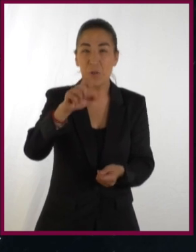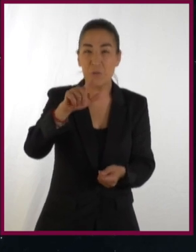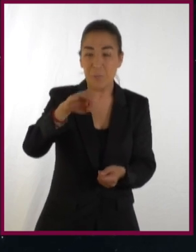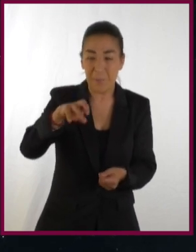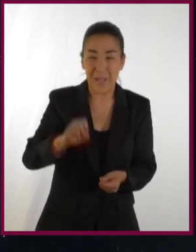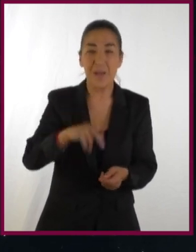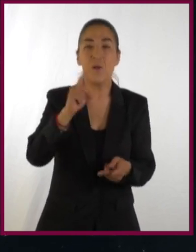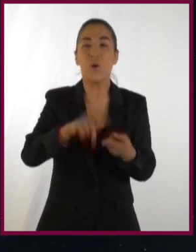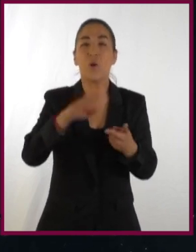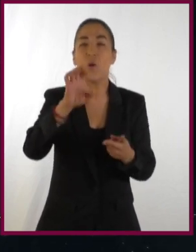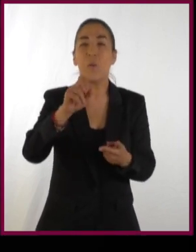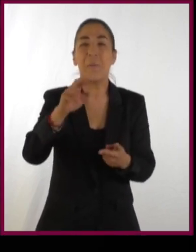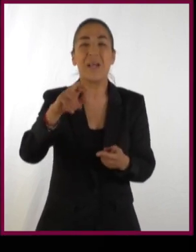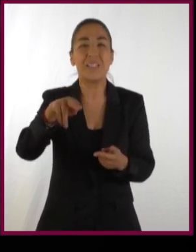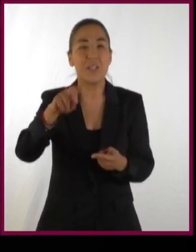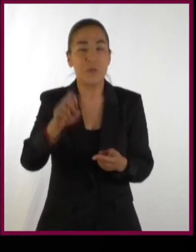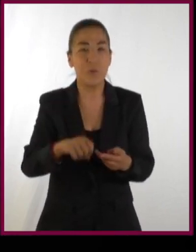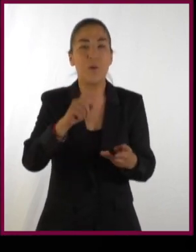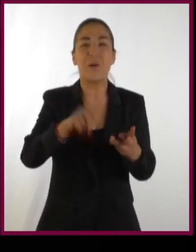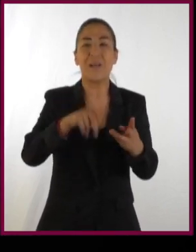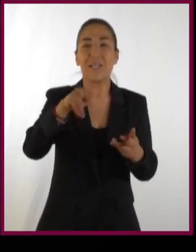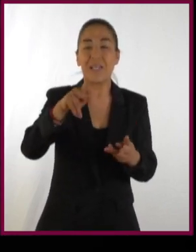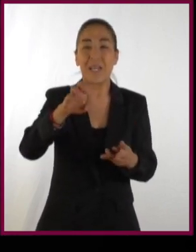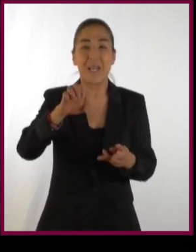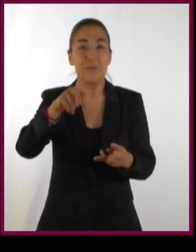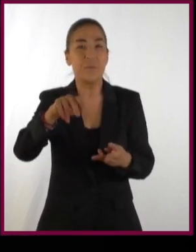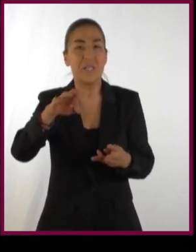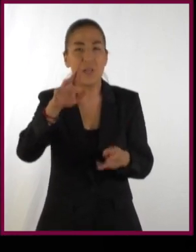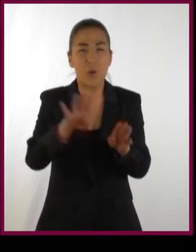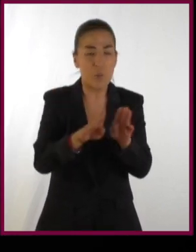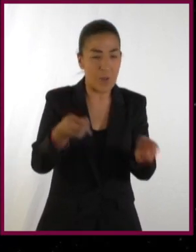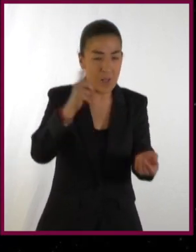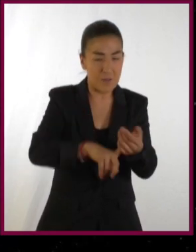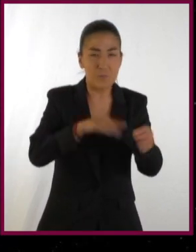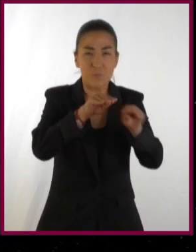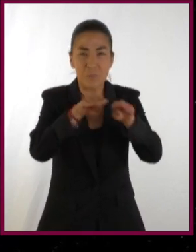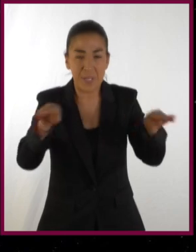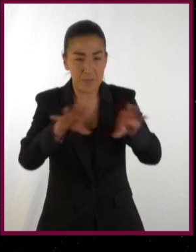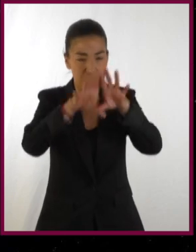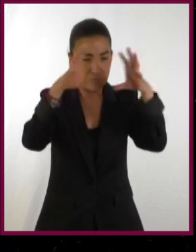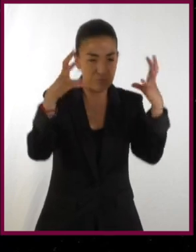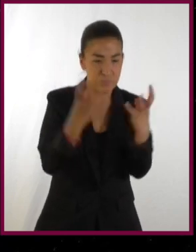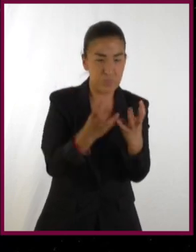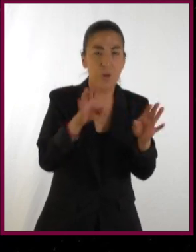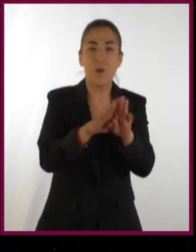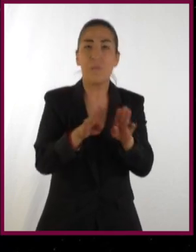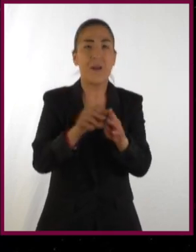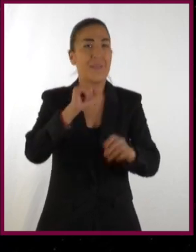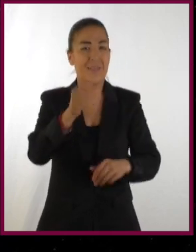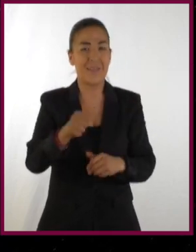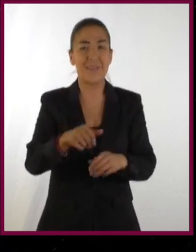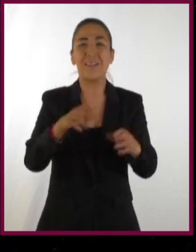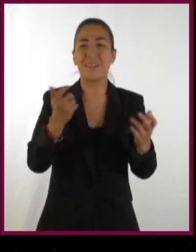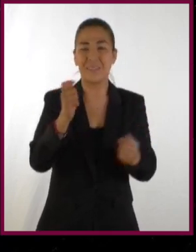difícil que fue para Ptolomeo, Copérnico y Kepler, determinar que las órbitas eran elipses y no círculos?